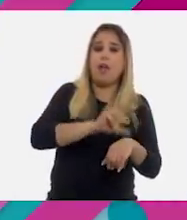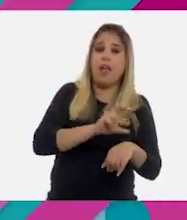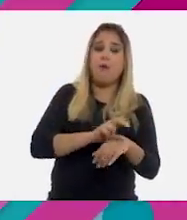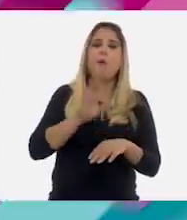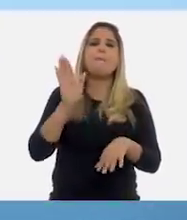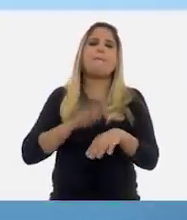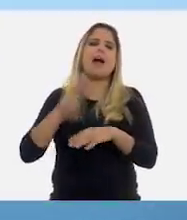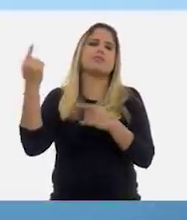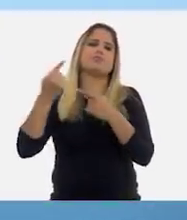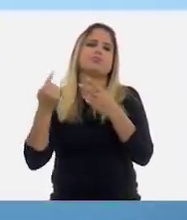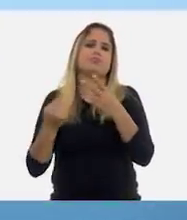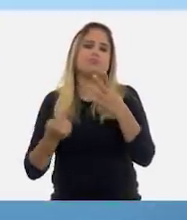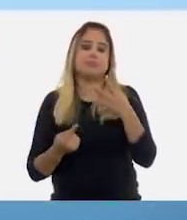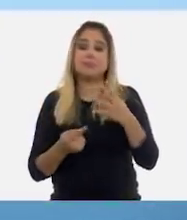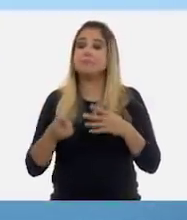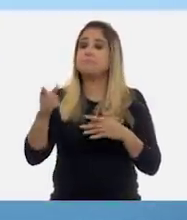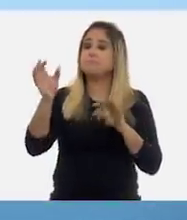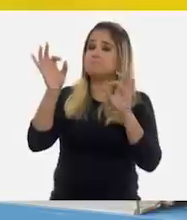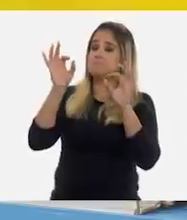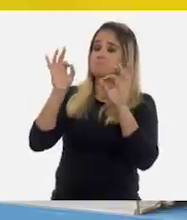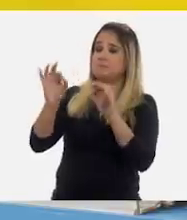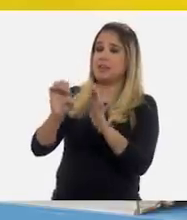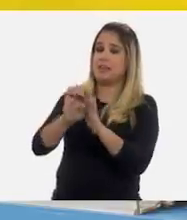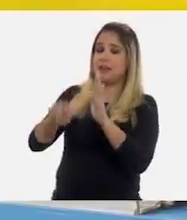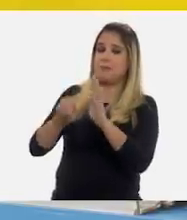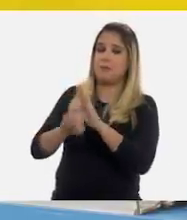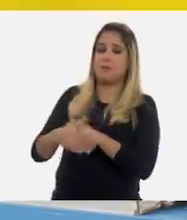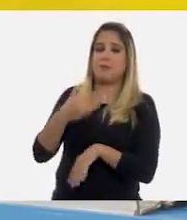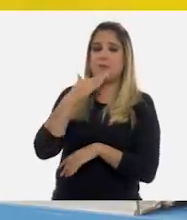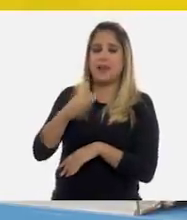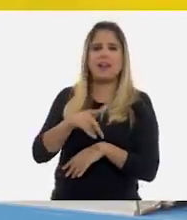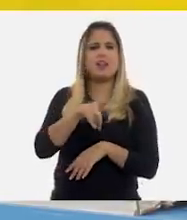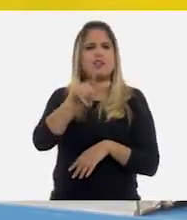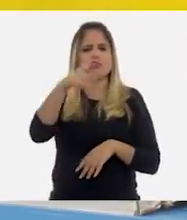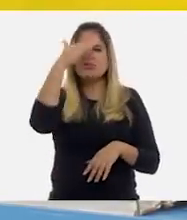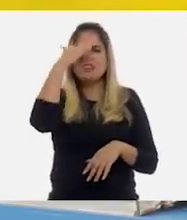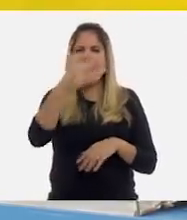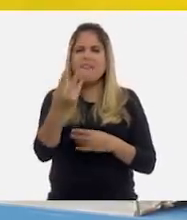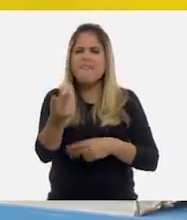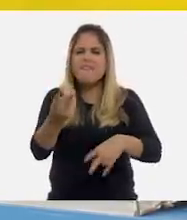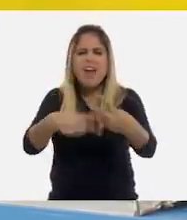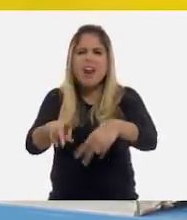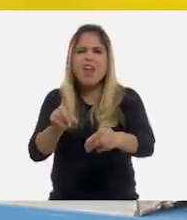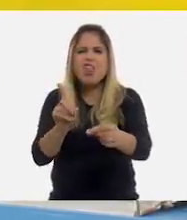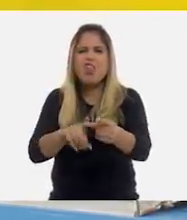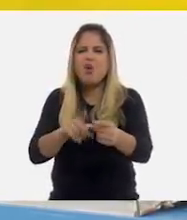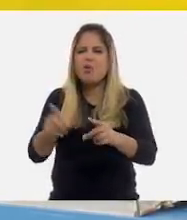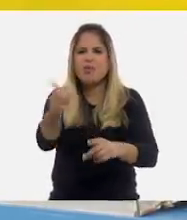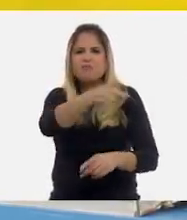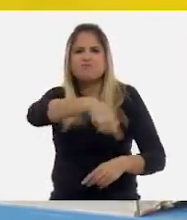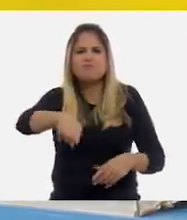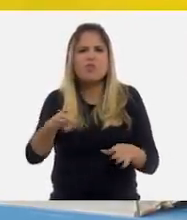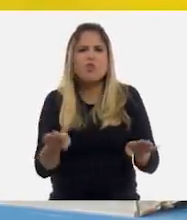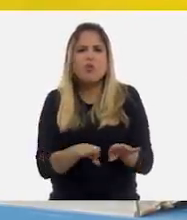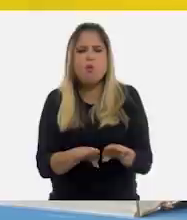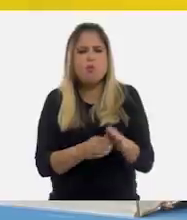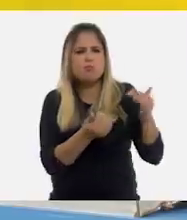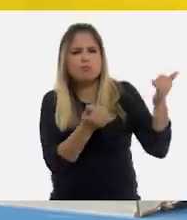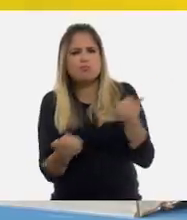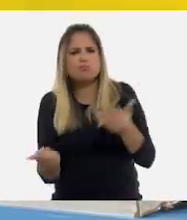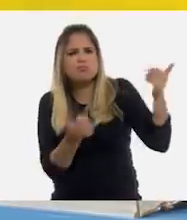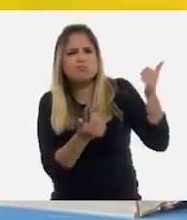Carlos. Muy buenos ejemplos. Pero, ¿sabes de dónde vienen esos productos o cuáles son las condiciones